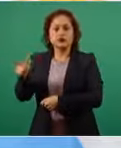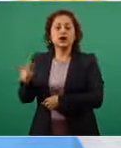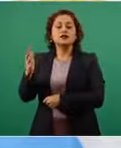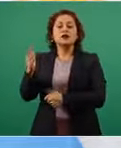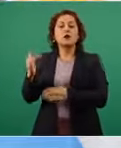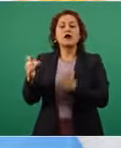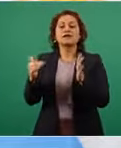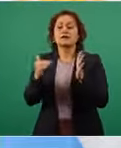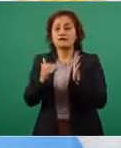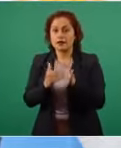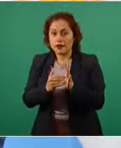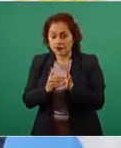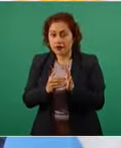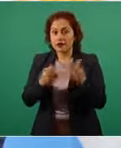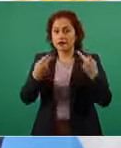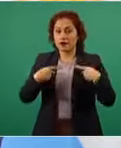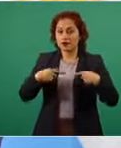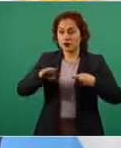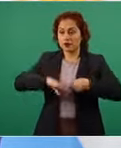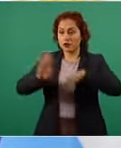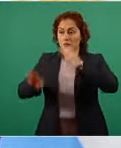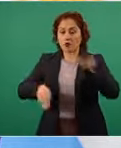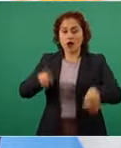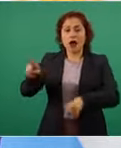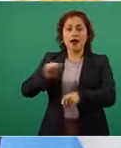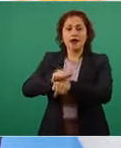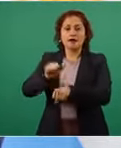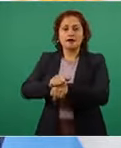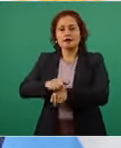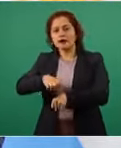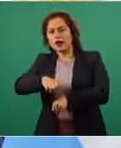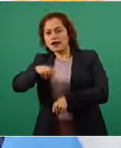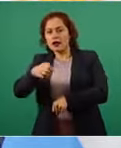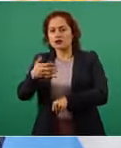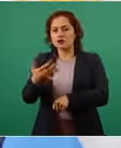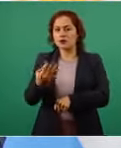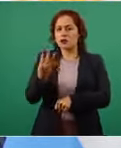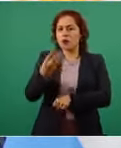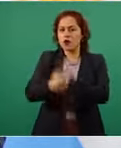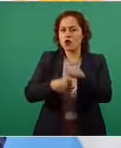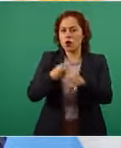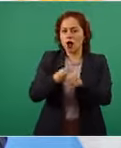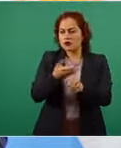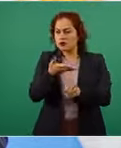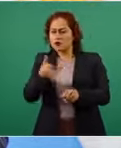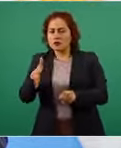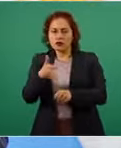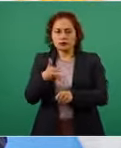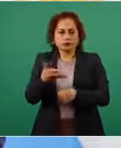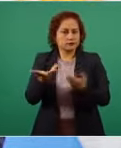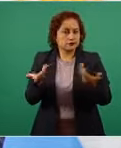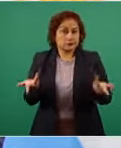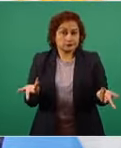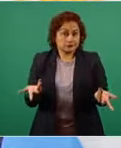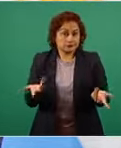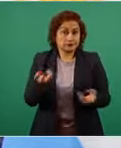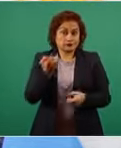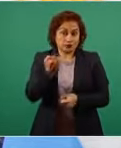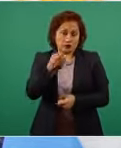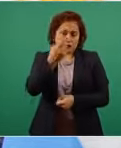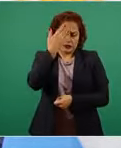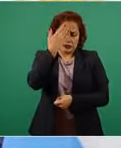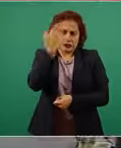una edad promedio de 74 años y eso está claro que cuando la pandemia ataca a esa edad